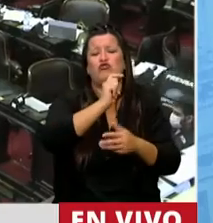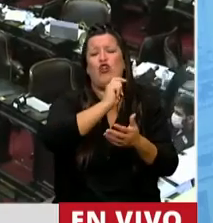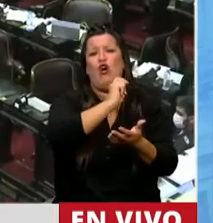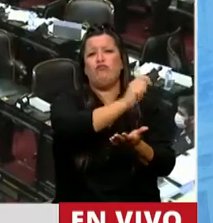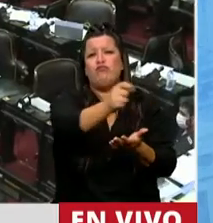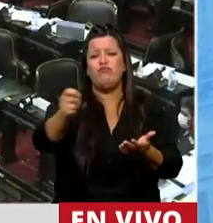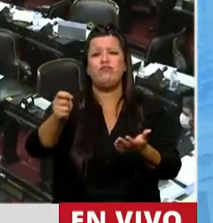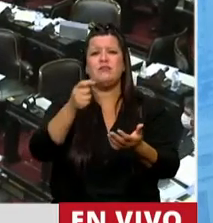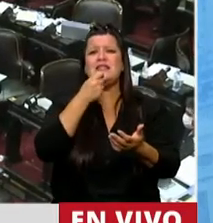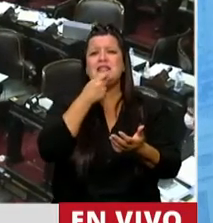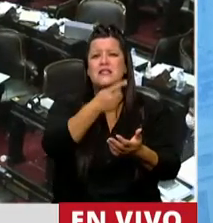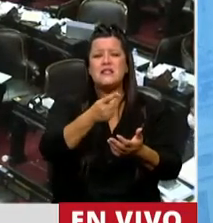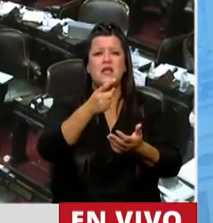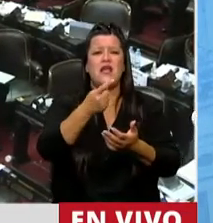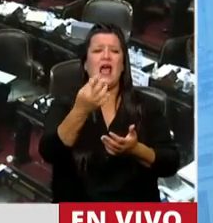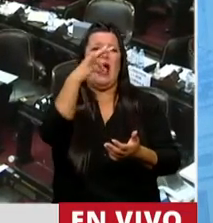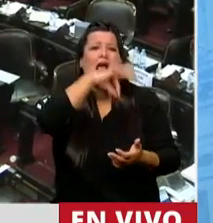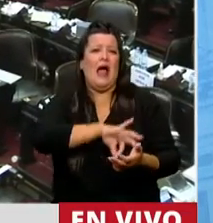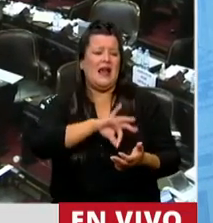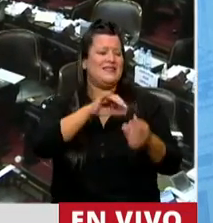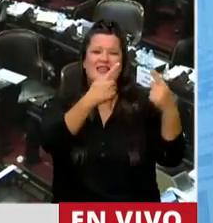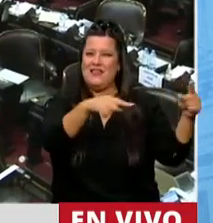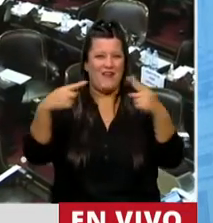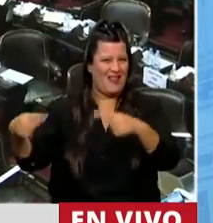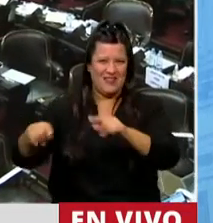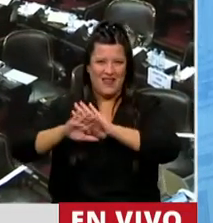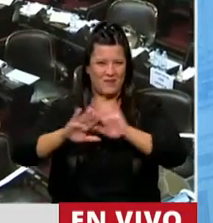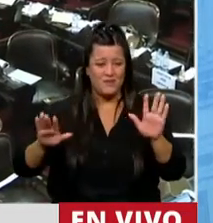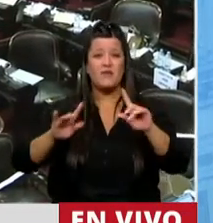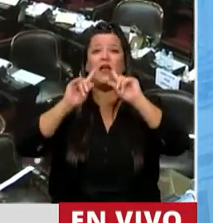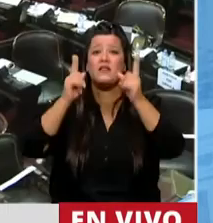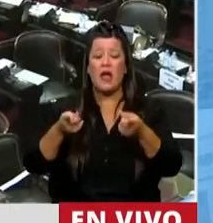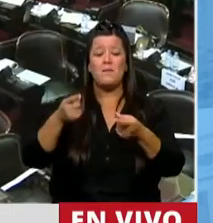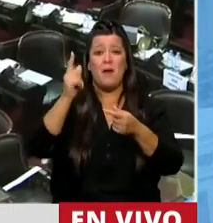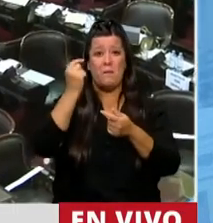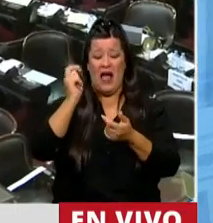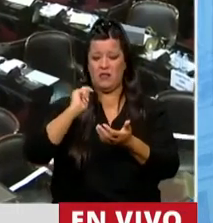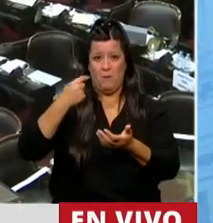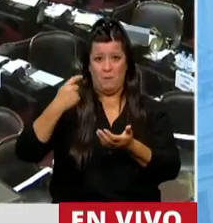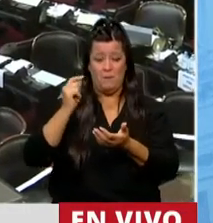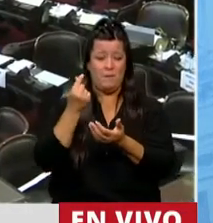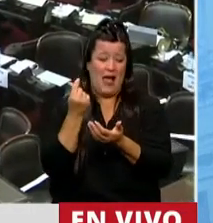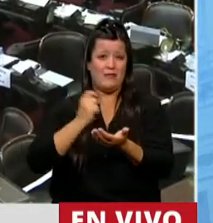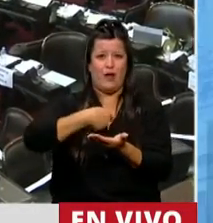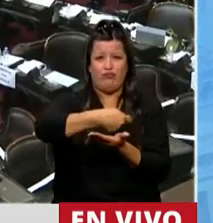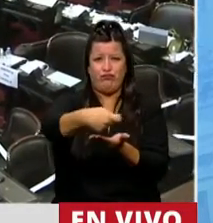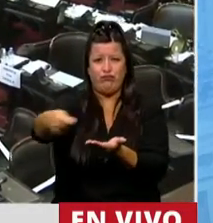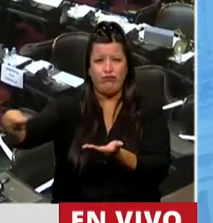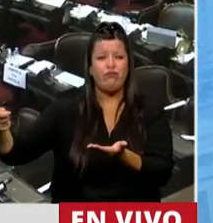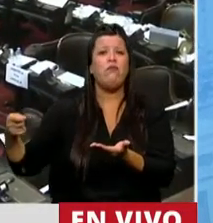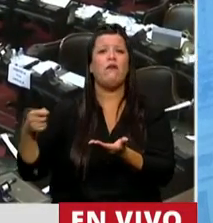partir de que si esto fuese considerado un bien ganancial. Prevé la distribución de los recursos entre